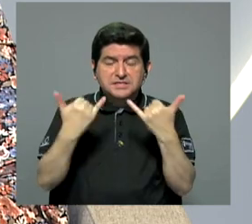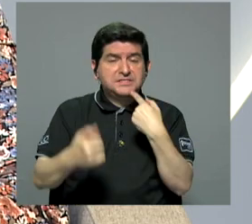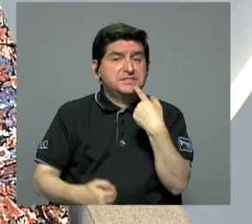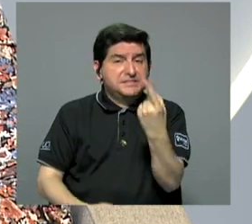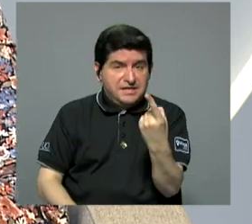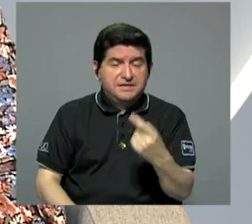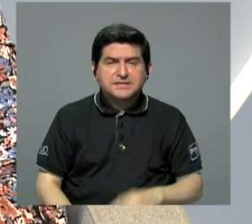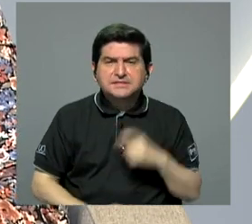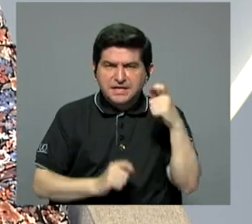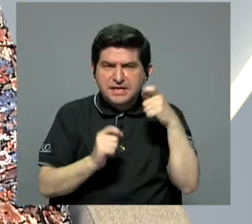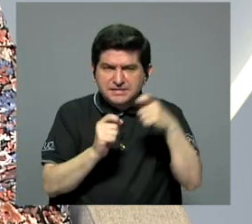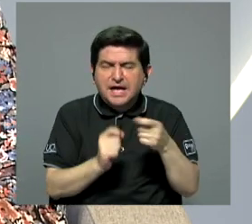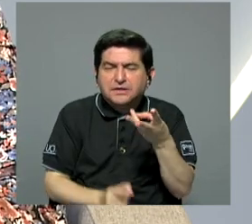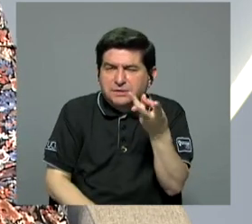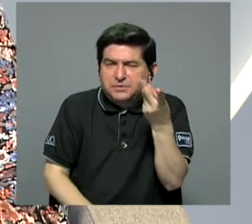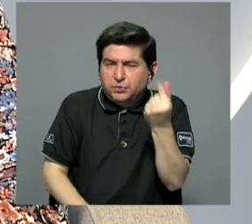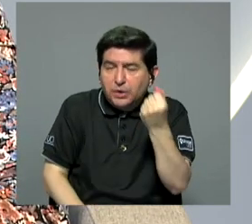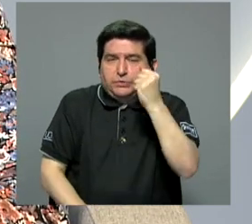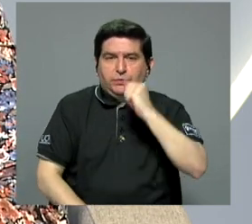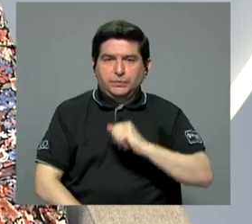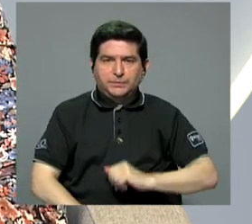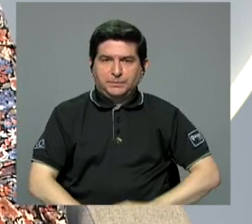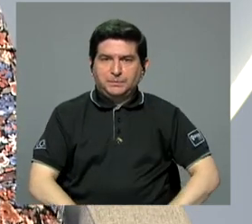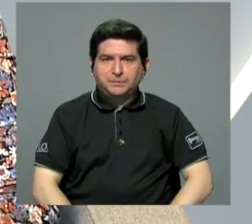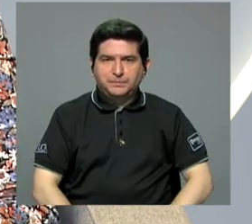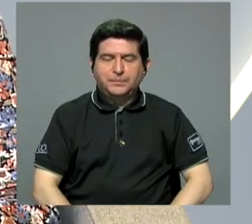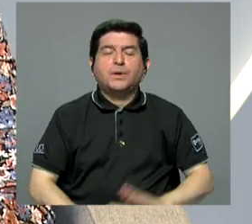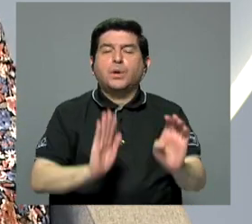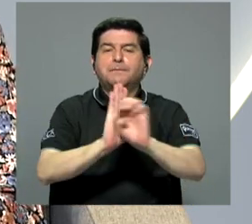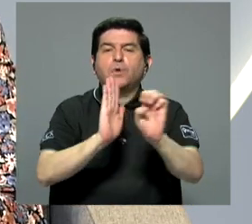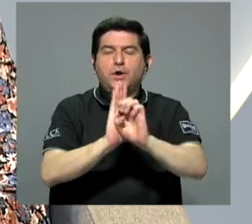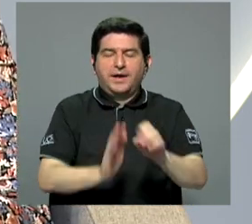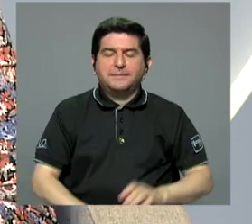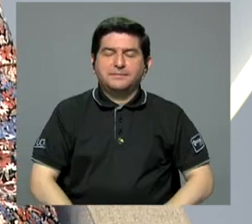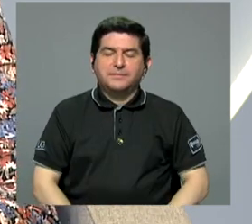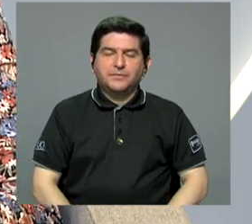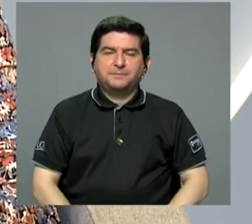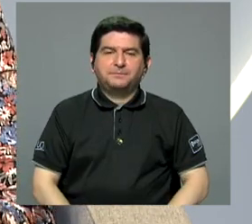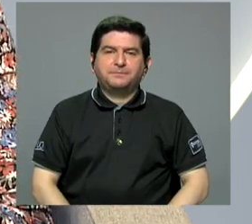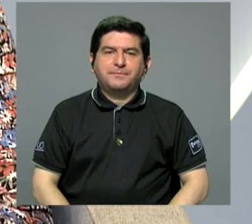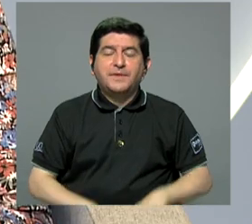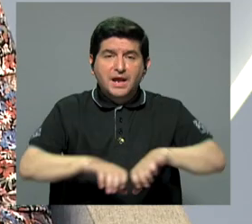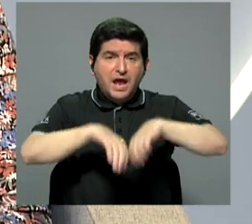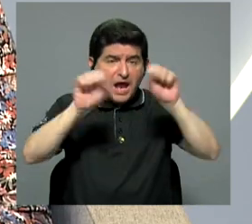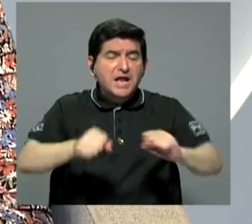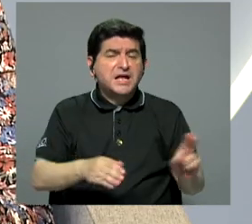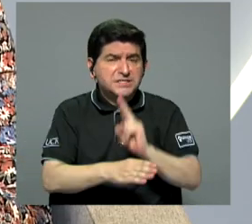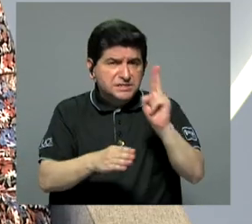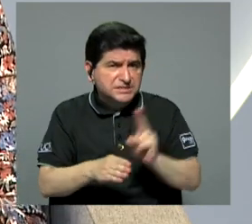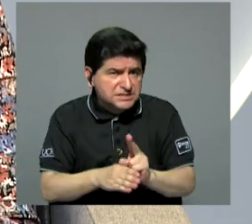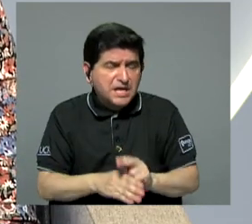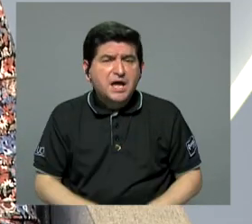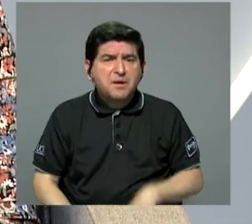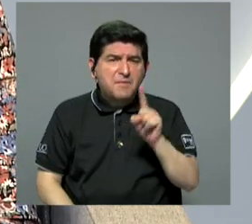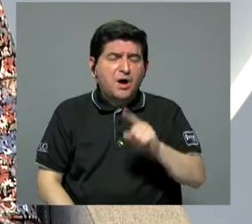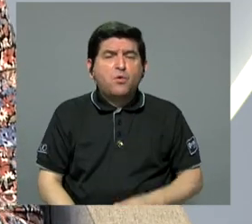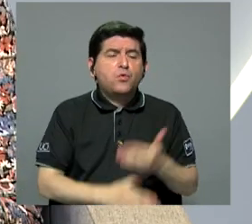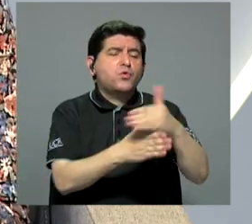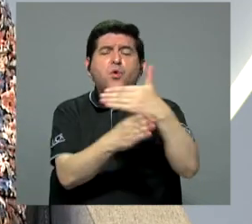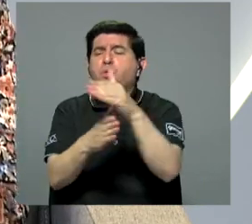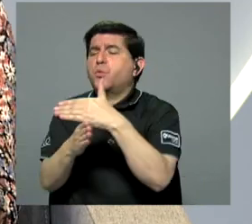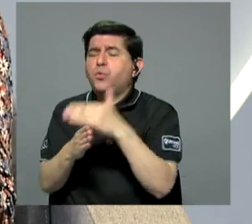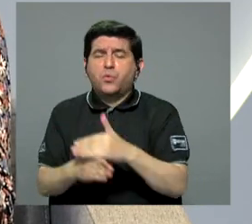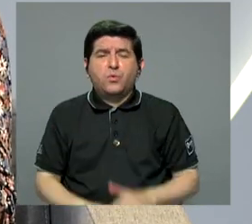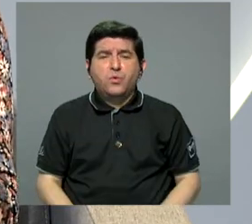voy a decir en torno a qué. Porque, por ejemplo, dice, el régimen ha sido usado como uno de reparto,